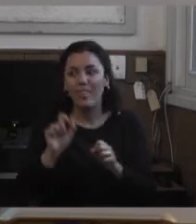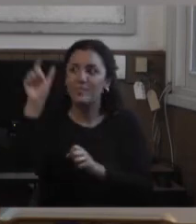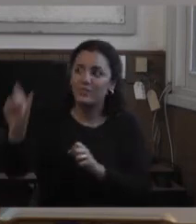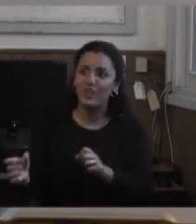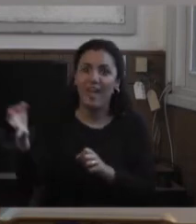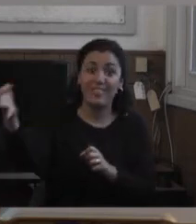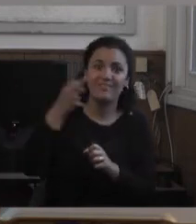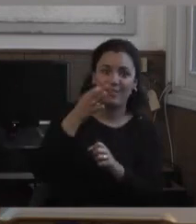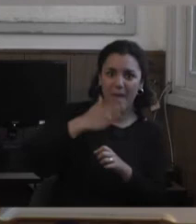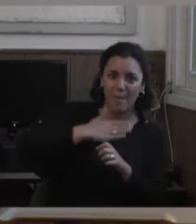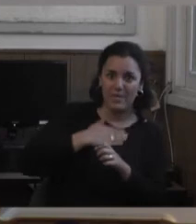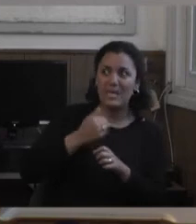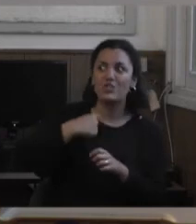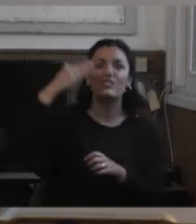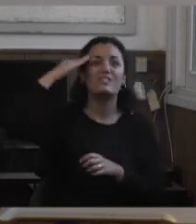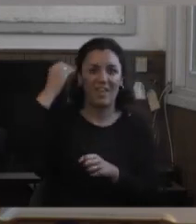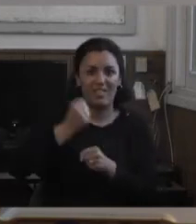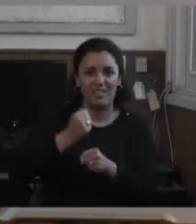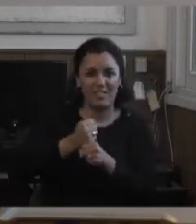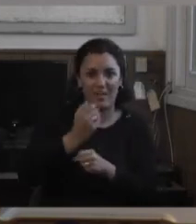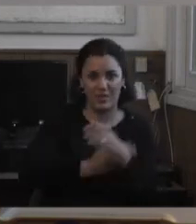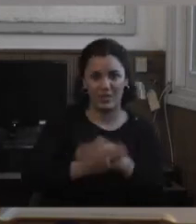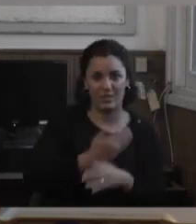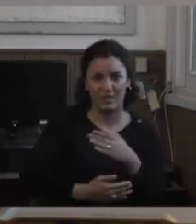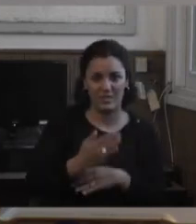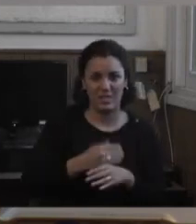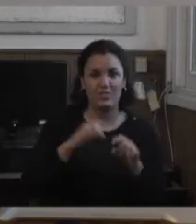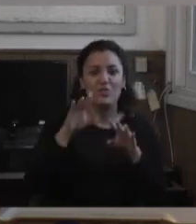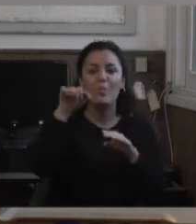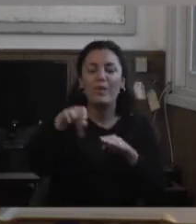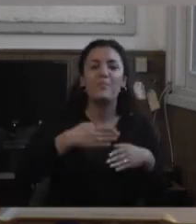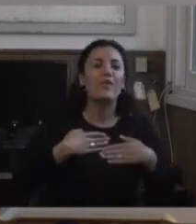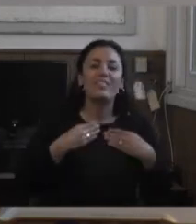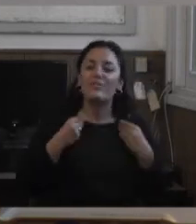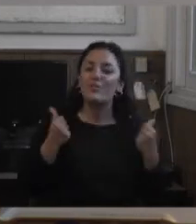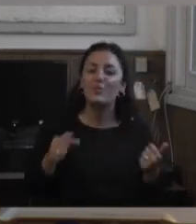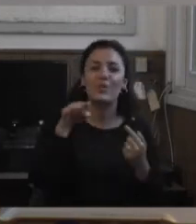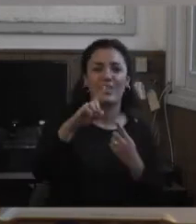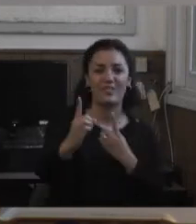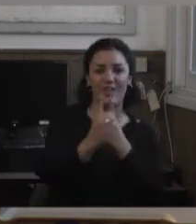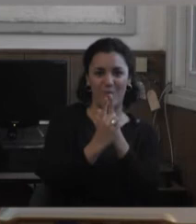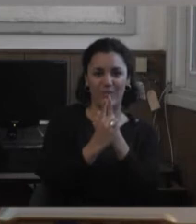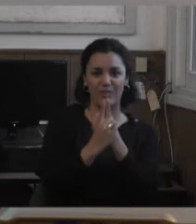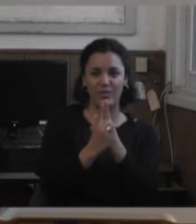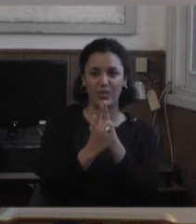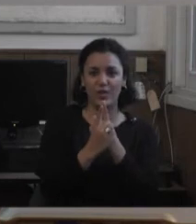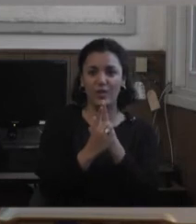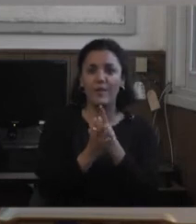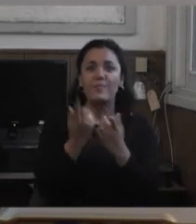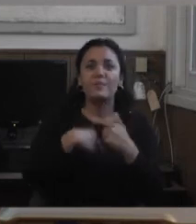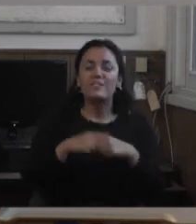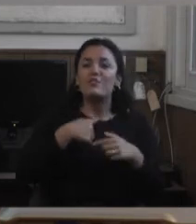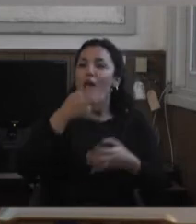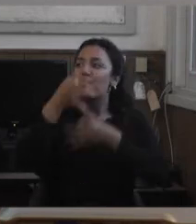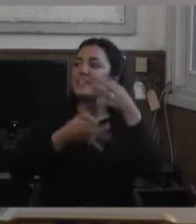son sospechas digo nunca encontré nada descrito que implica decir me gusta la temática ¿qué es lo que te gusta? es difícil